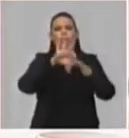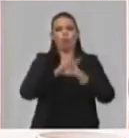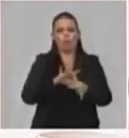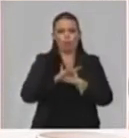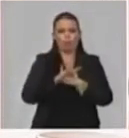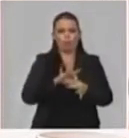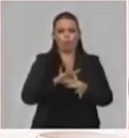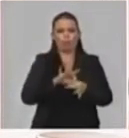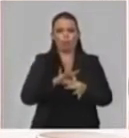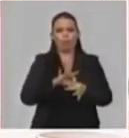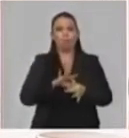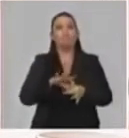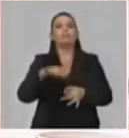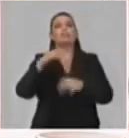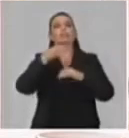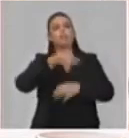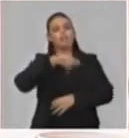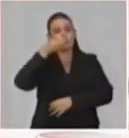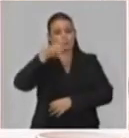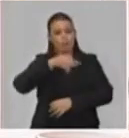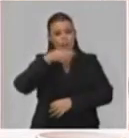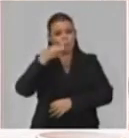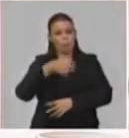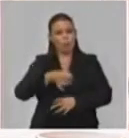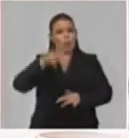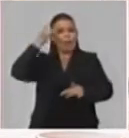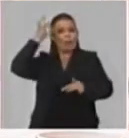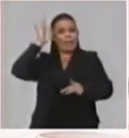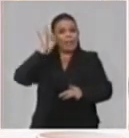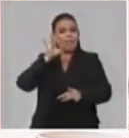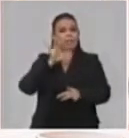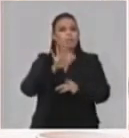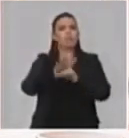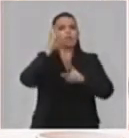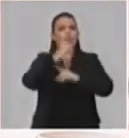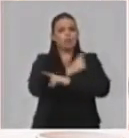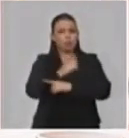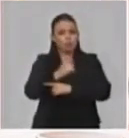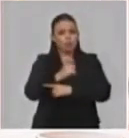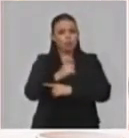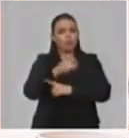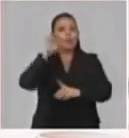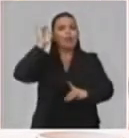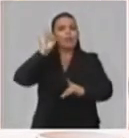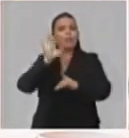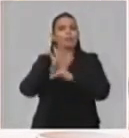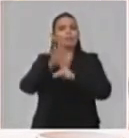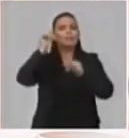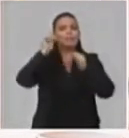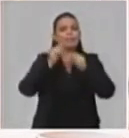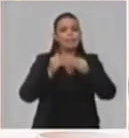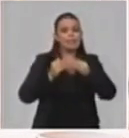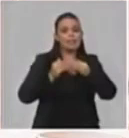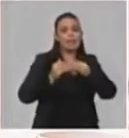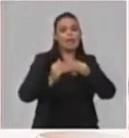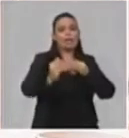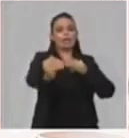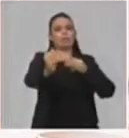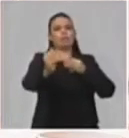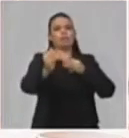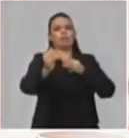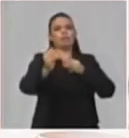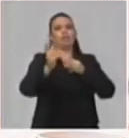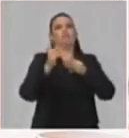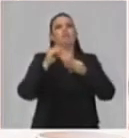dijimos que una vez reiniciado el curso comenzará el proceso de continuidad de estudio de los alumnos que culminan la secundaria